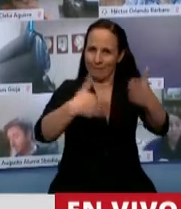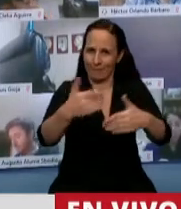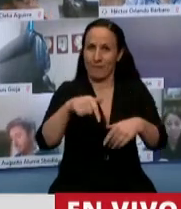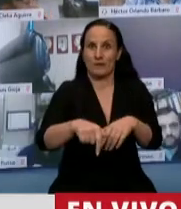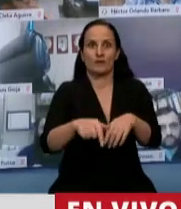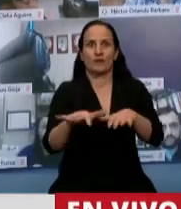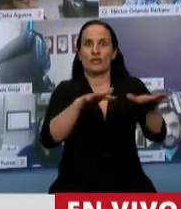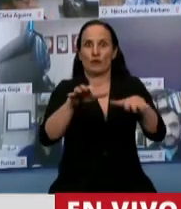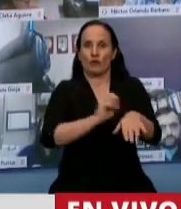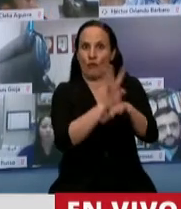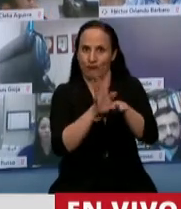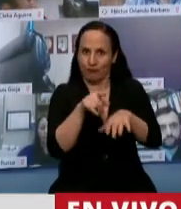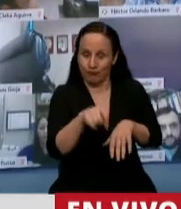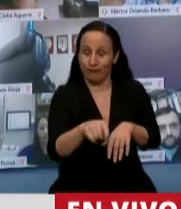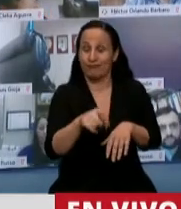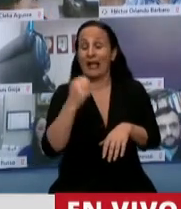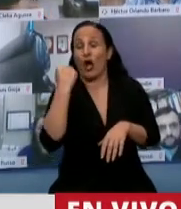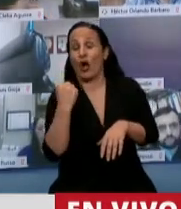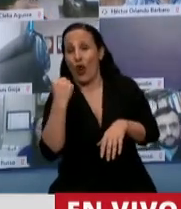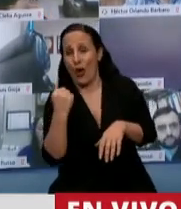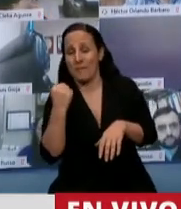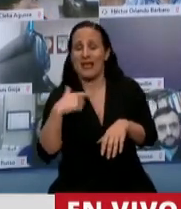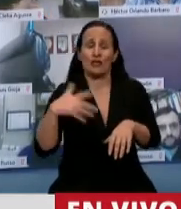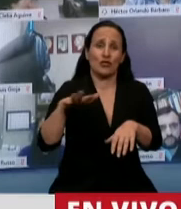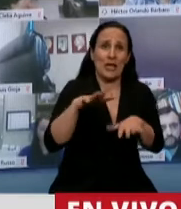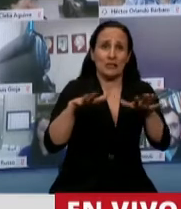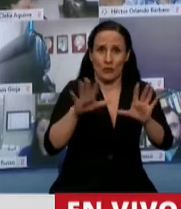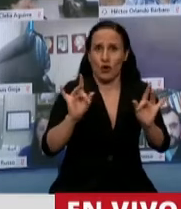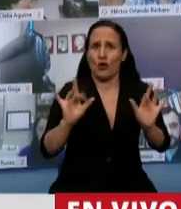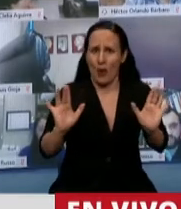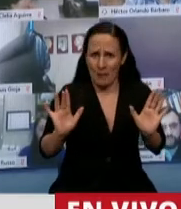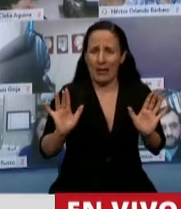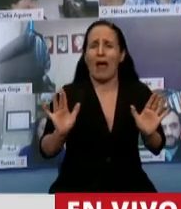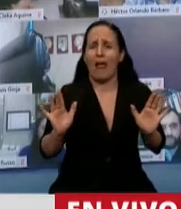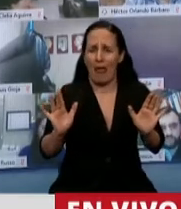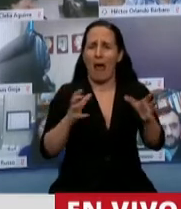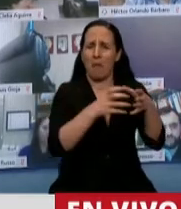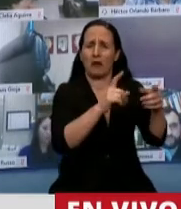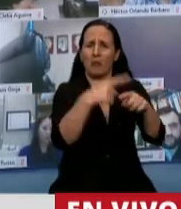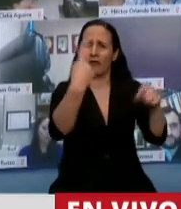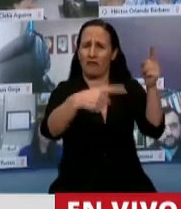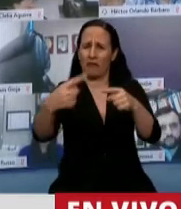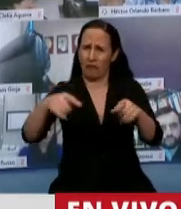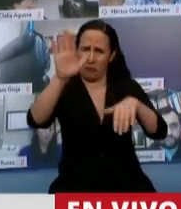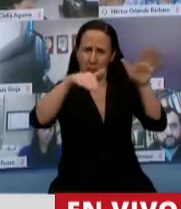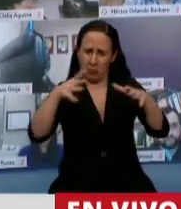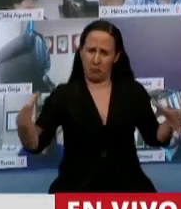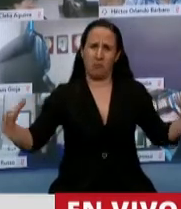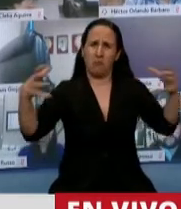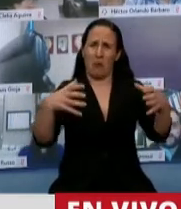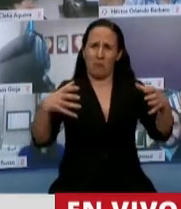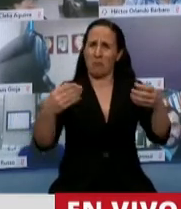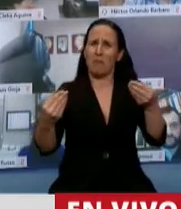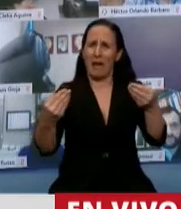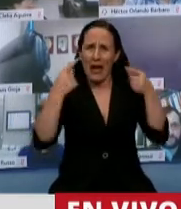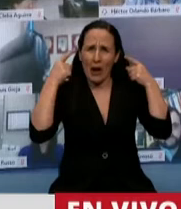económica y social, haber convocado a distintos sectores de la oposición, haber convocado a distintos actores y construir el consenso que es justamente